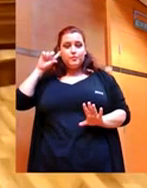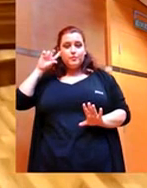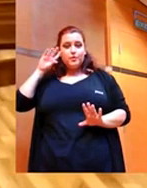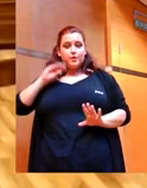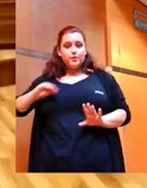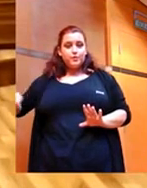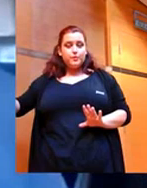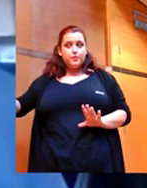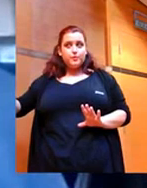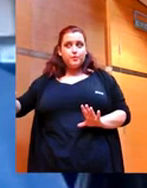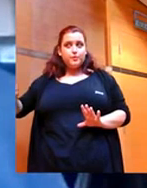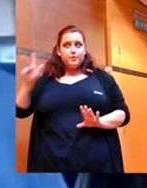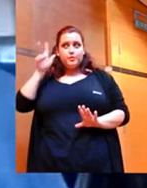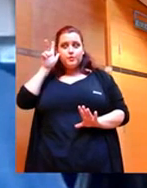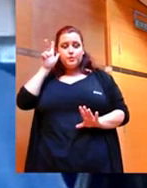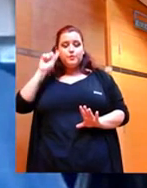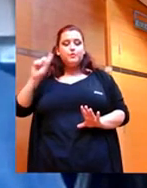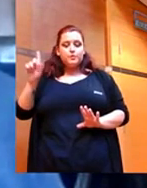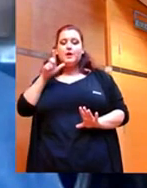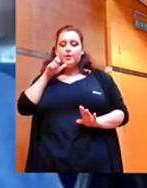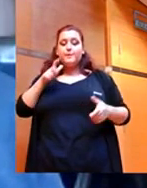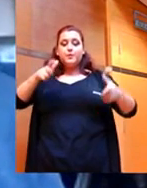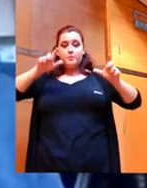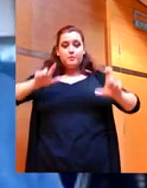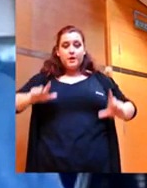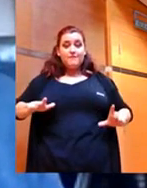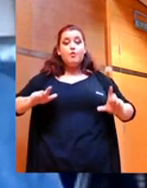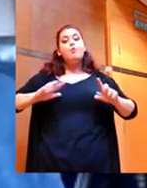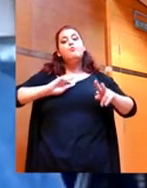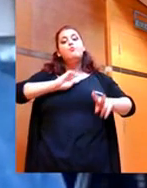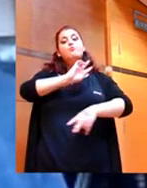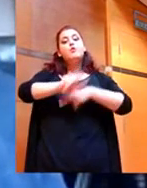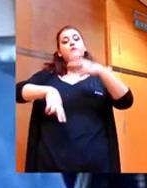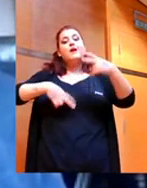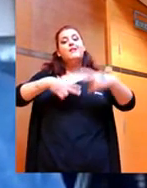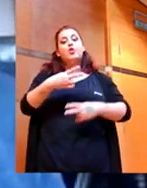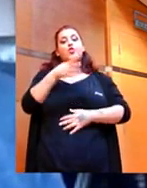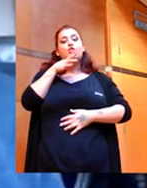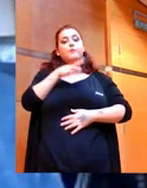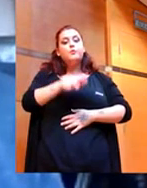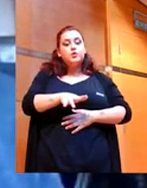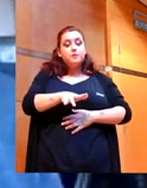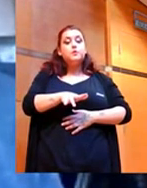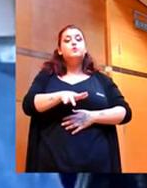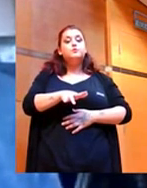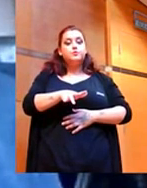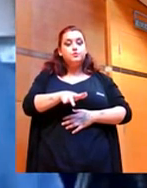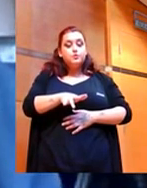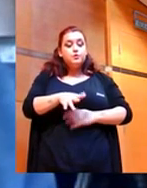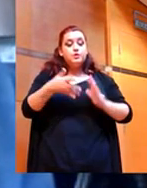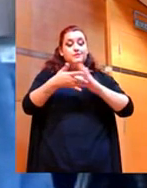Es a partir del que se modifica la exposición de motivos y quedaría, siguiendo con la cronología